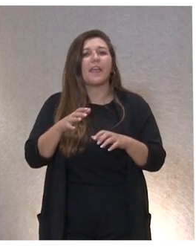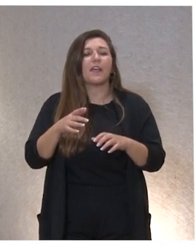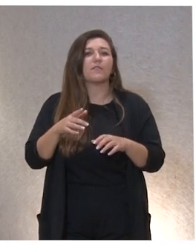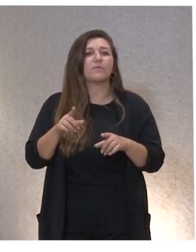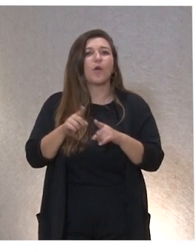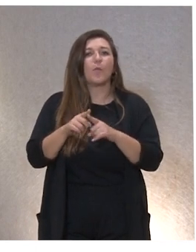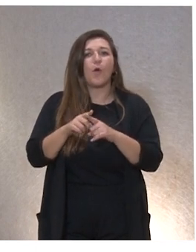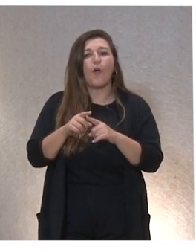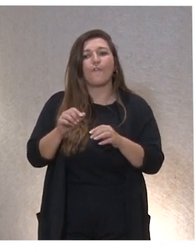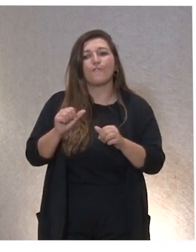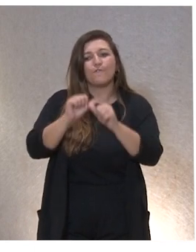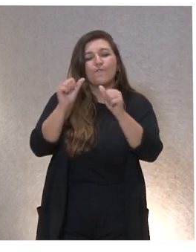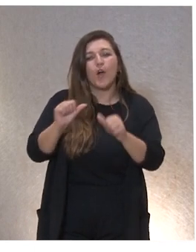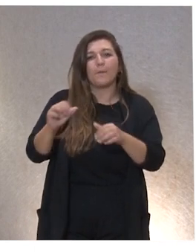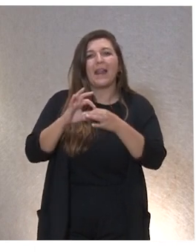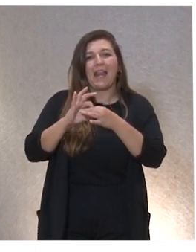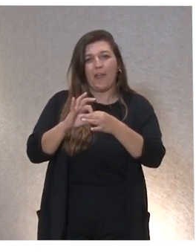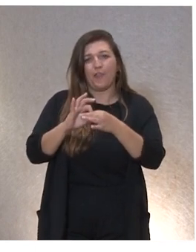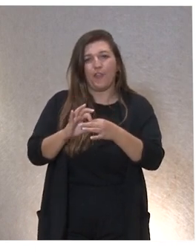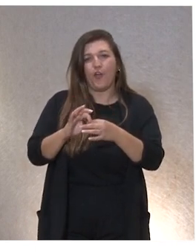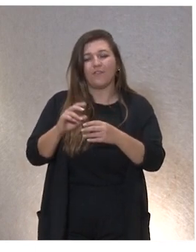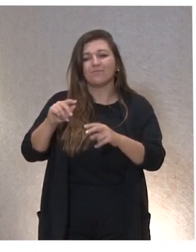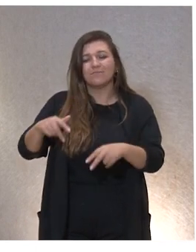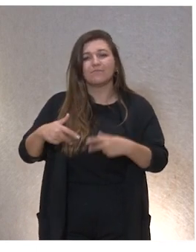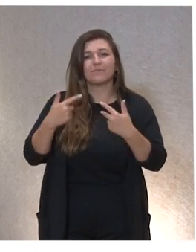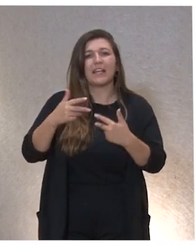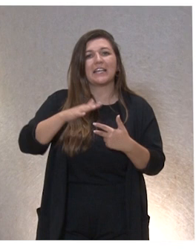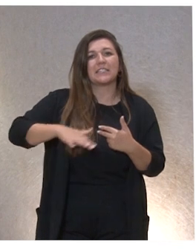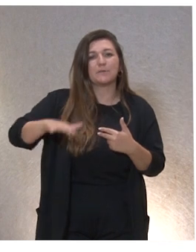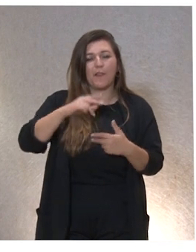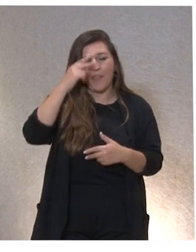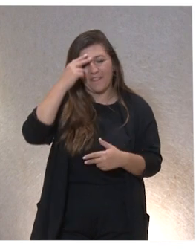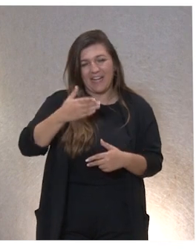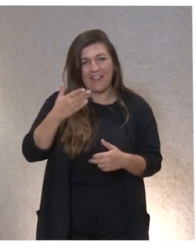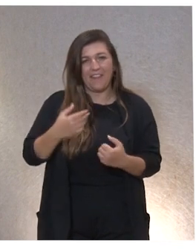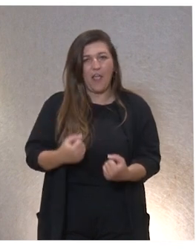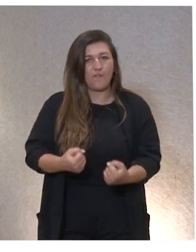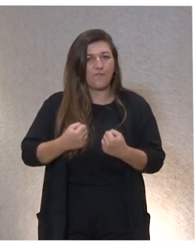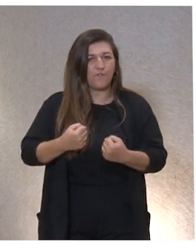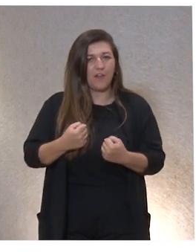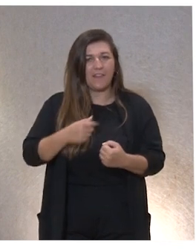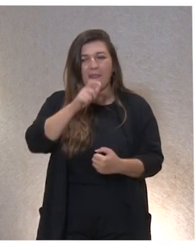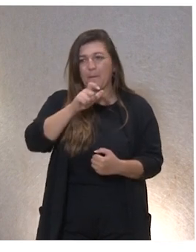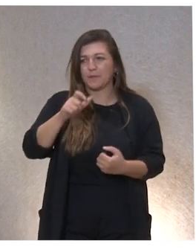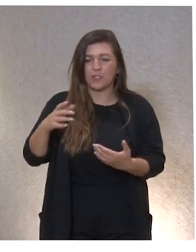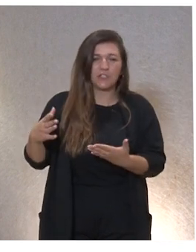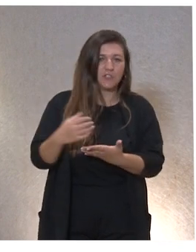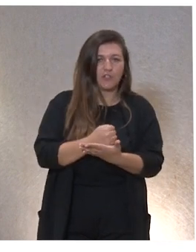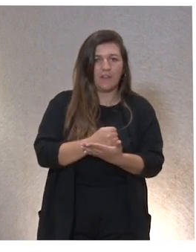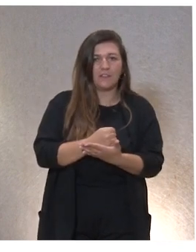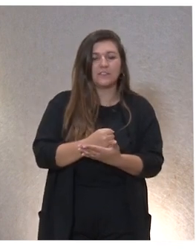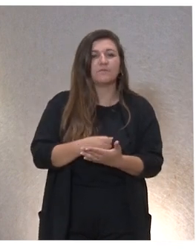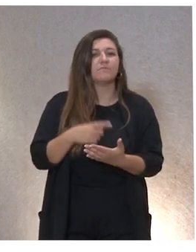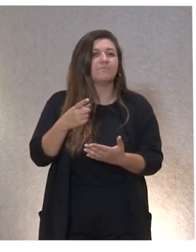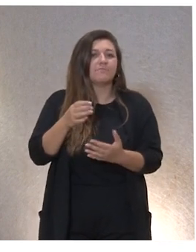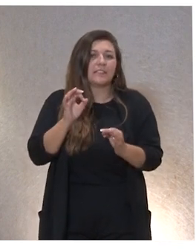estilo de relación y que nos permita ofrecer espacios de dignidad y potenciar la dignidad de todas las personas ¿no? esta es una